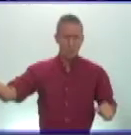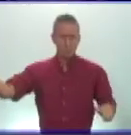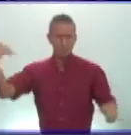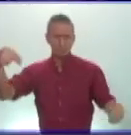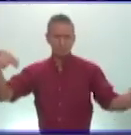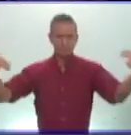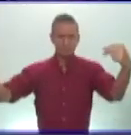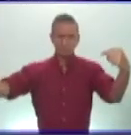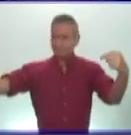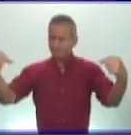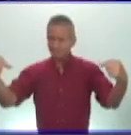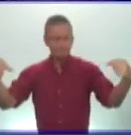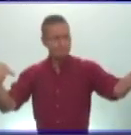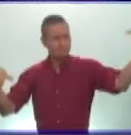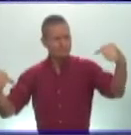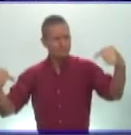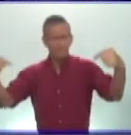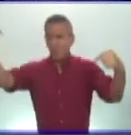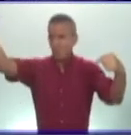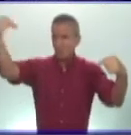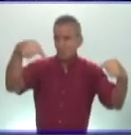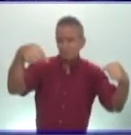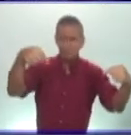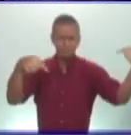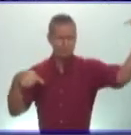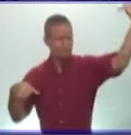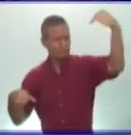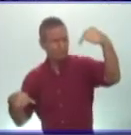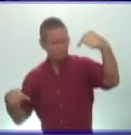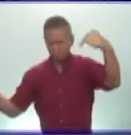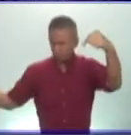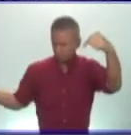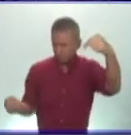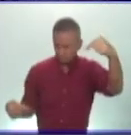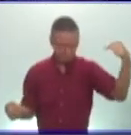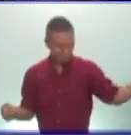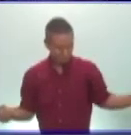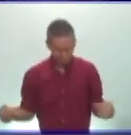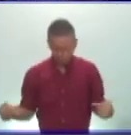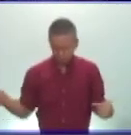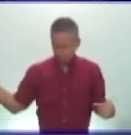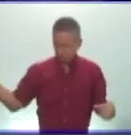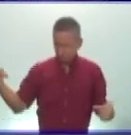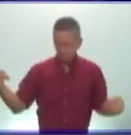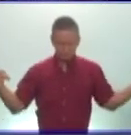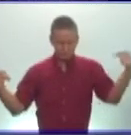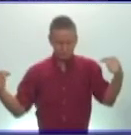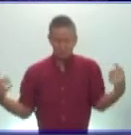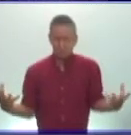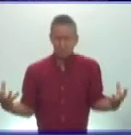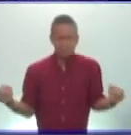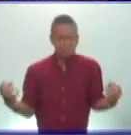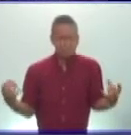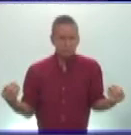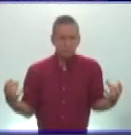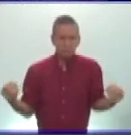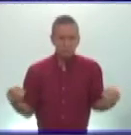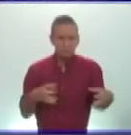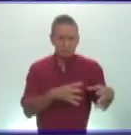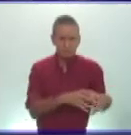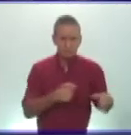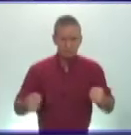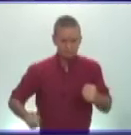imperio eran los francos los burgundios los alamanes los alanos los vándalos los suevos los marcomanos los visigodos los